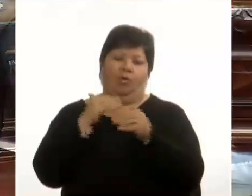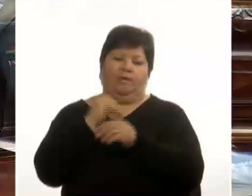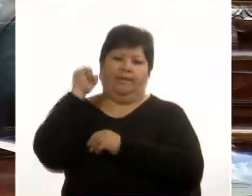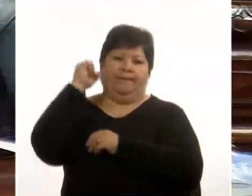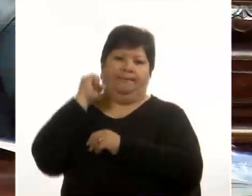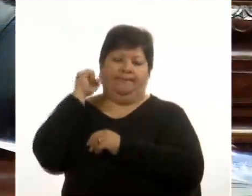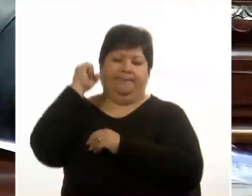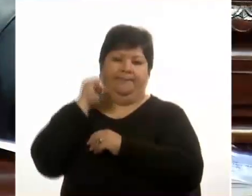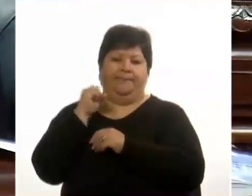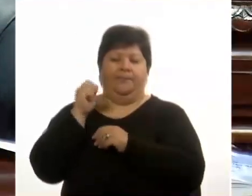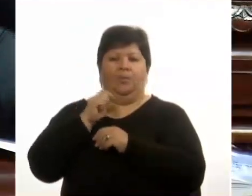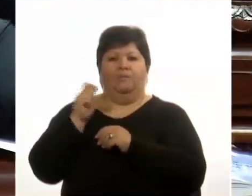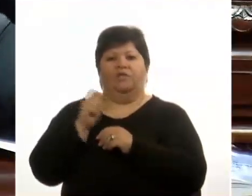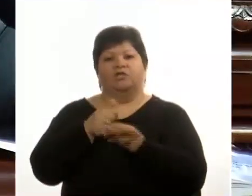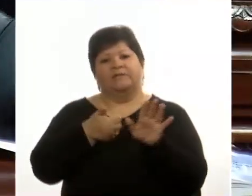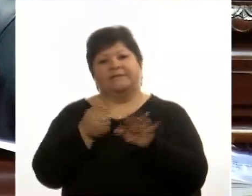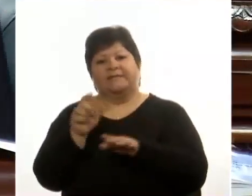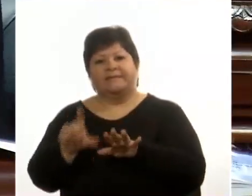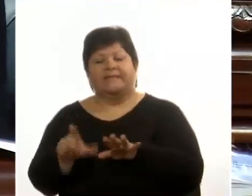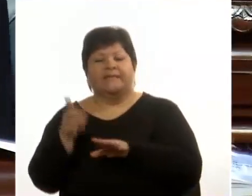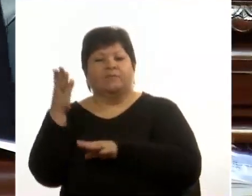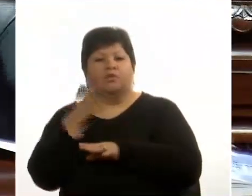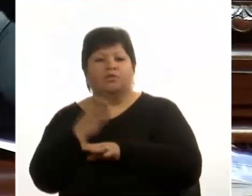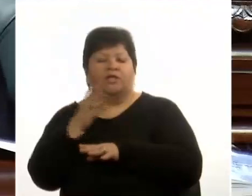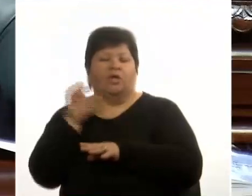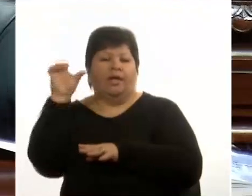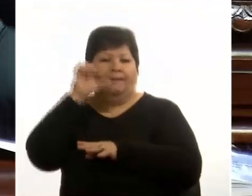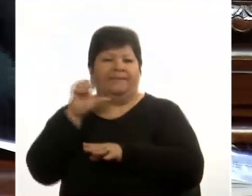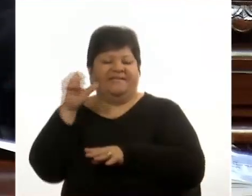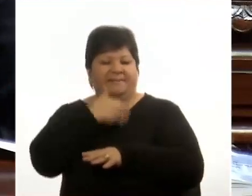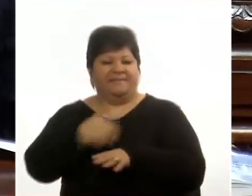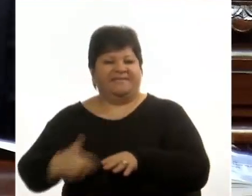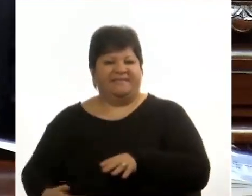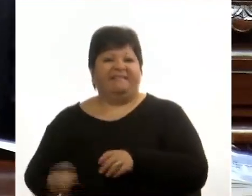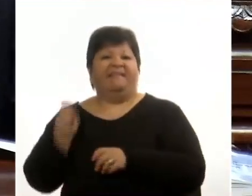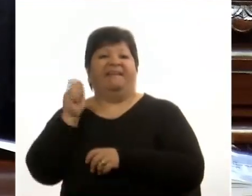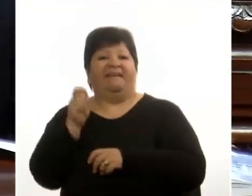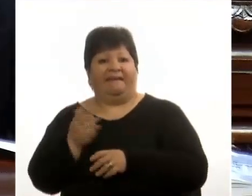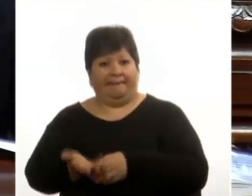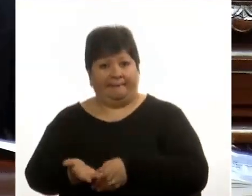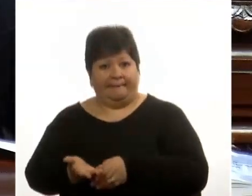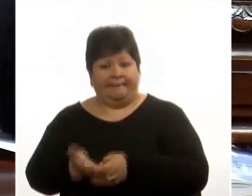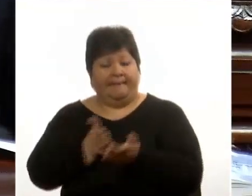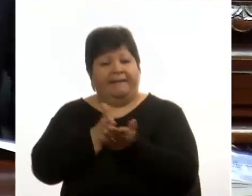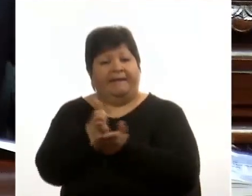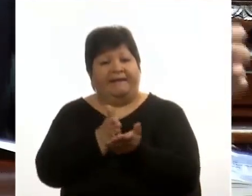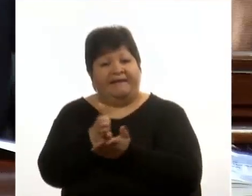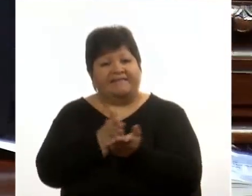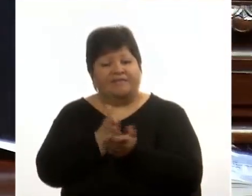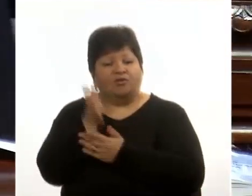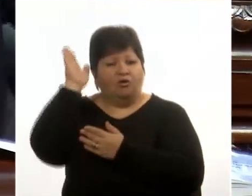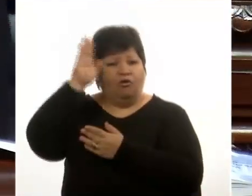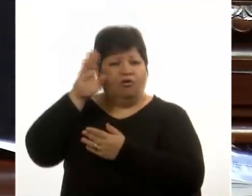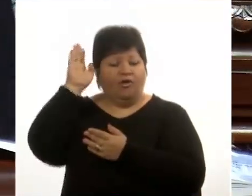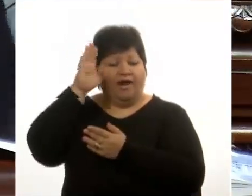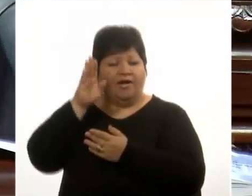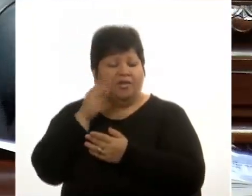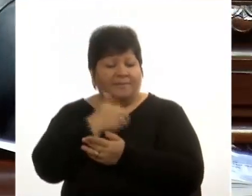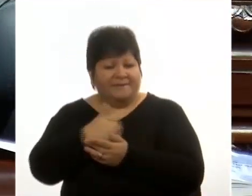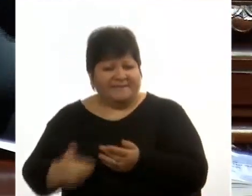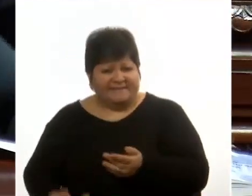67% del cual es de una empresa cuyo presidente es, ¿quién? El asesor honorario o el presidente de la República.